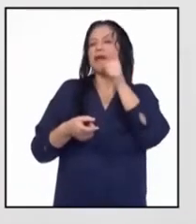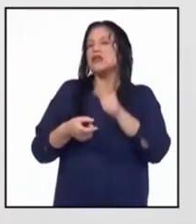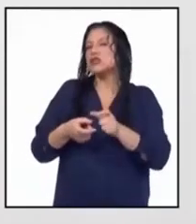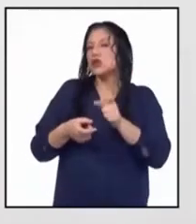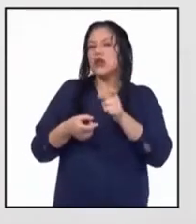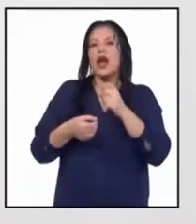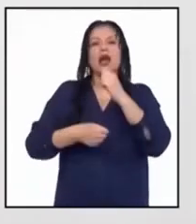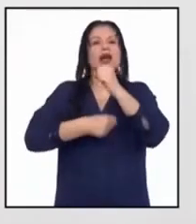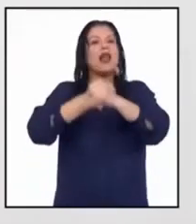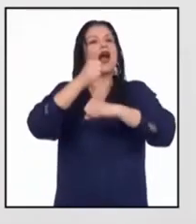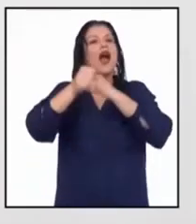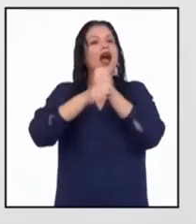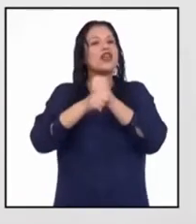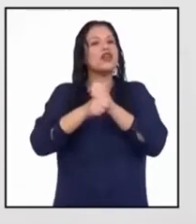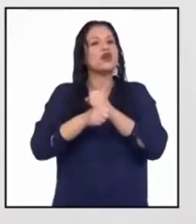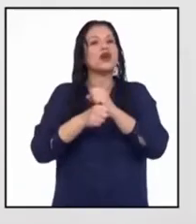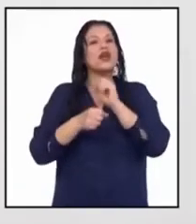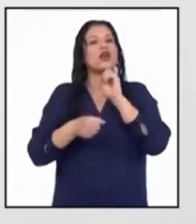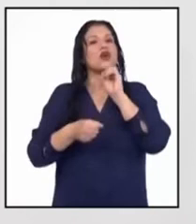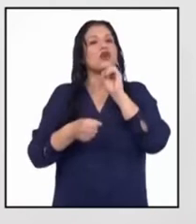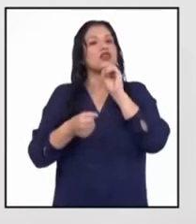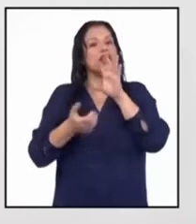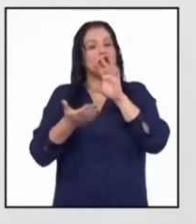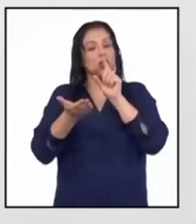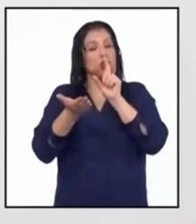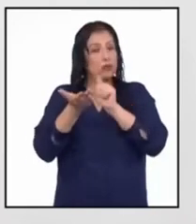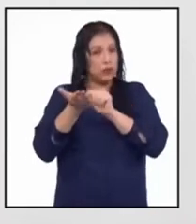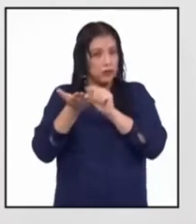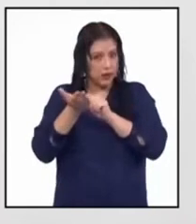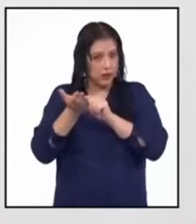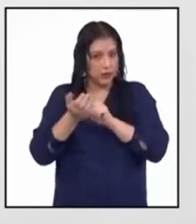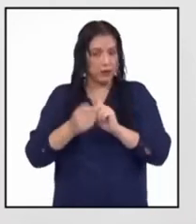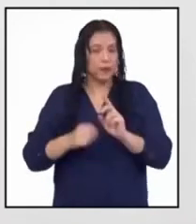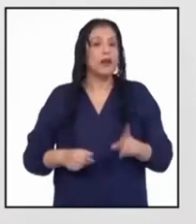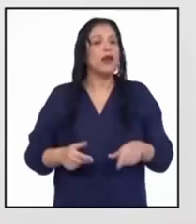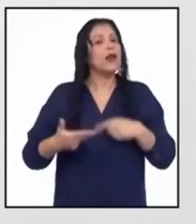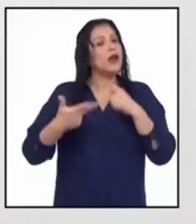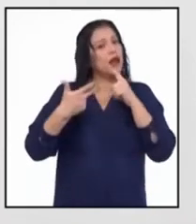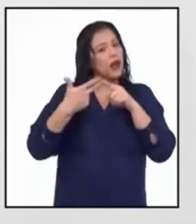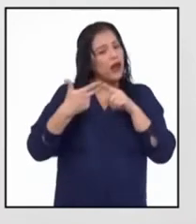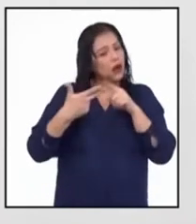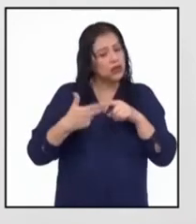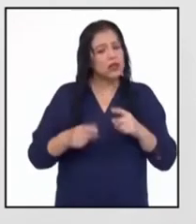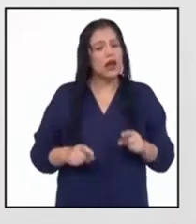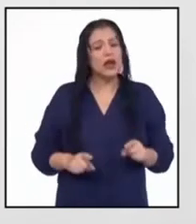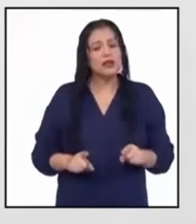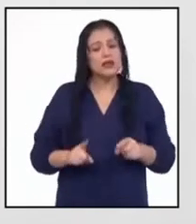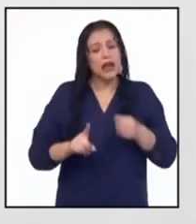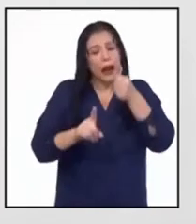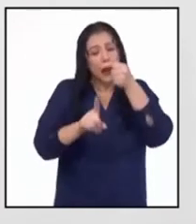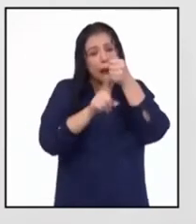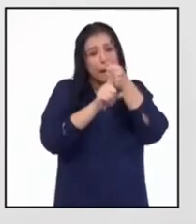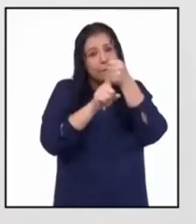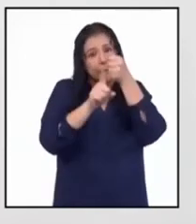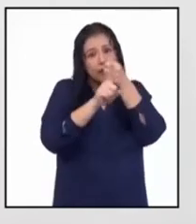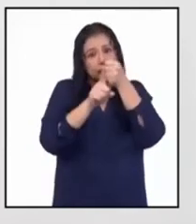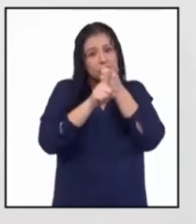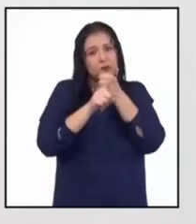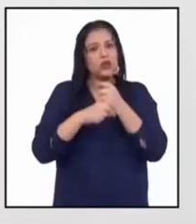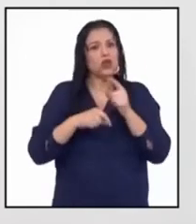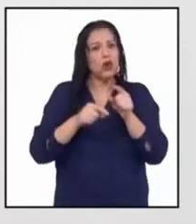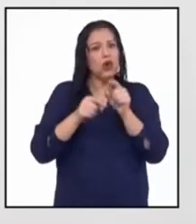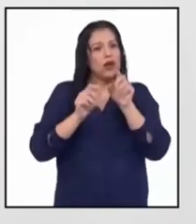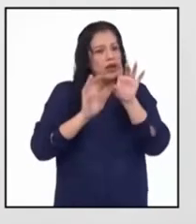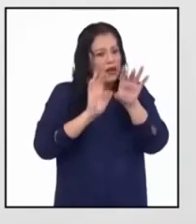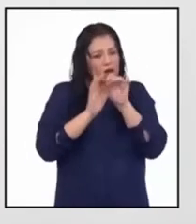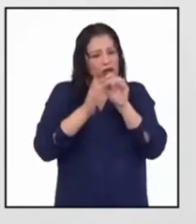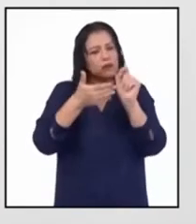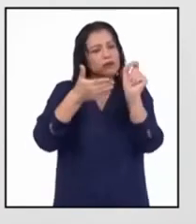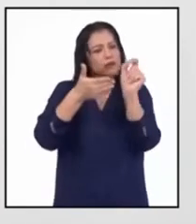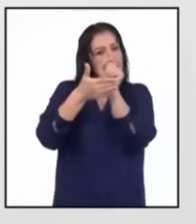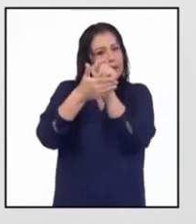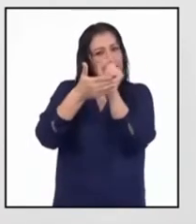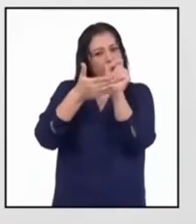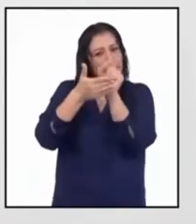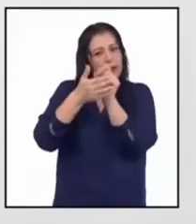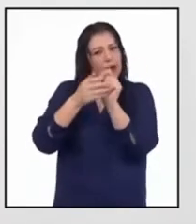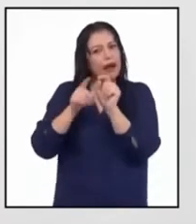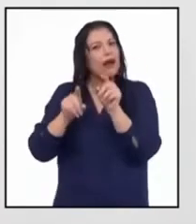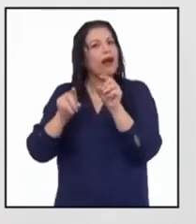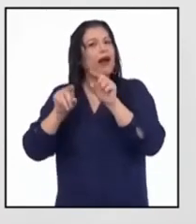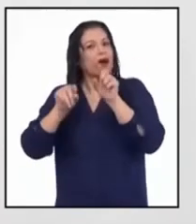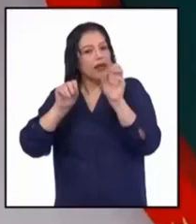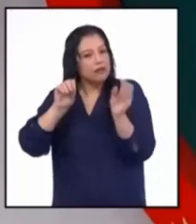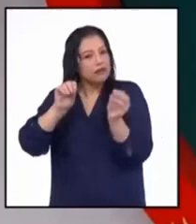publicó eso. Y la otra es citarlo en el mismo texto. Todas son parte de las